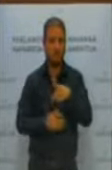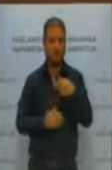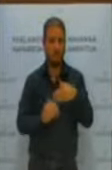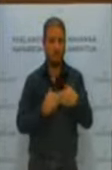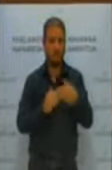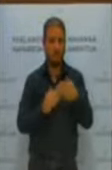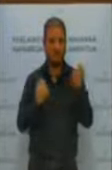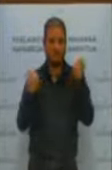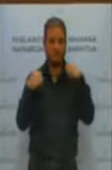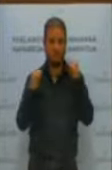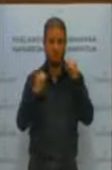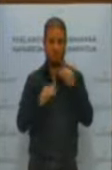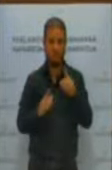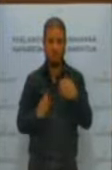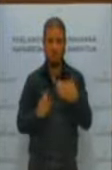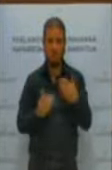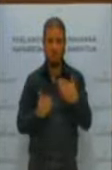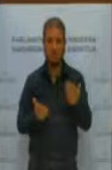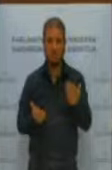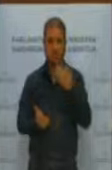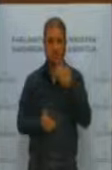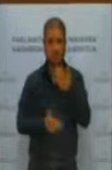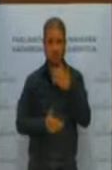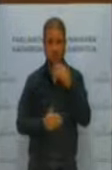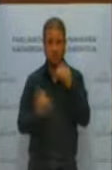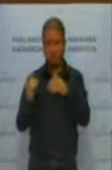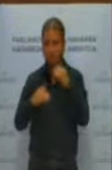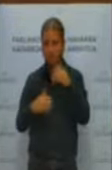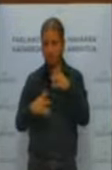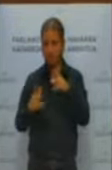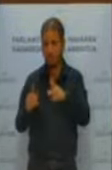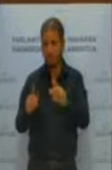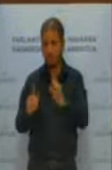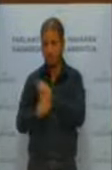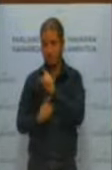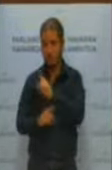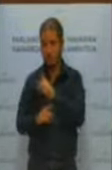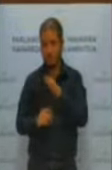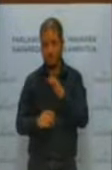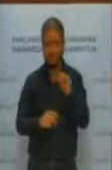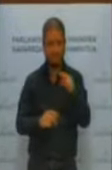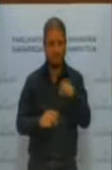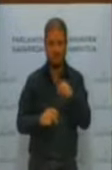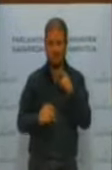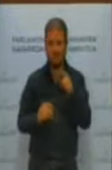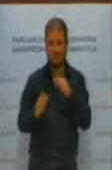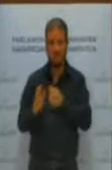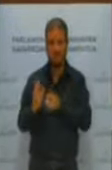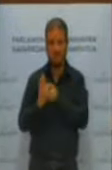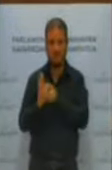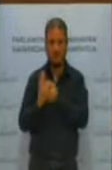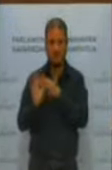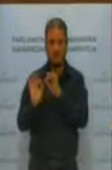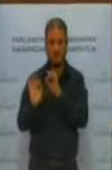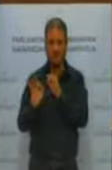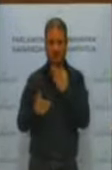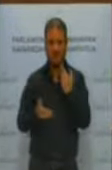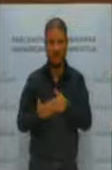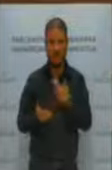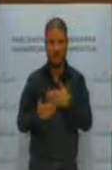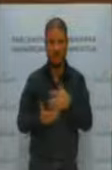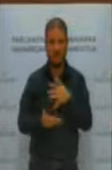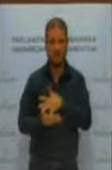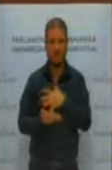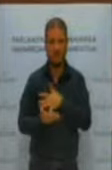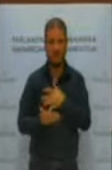práctico. No solamente porque no vaya a salir por voto, sino en sí misma, yo creo que su justificación es bastante débil. Es verdad